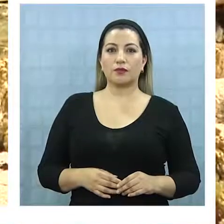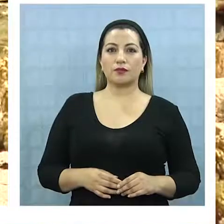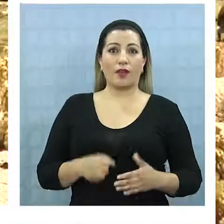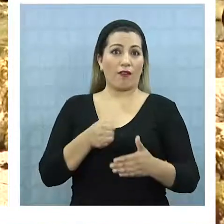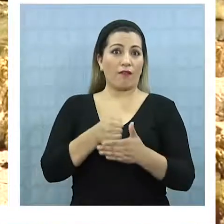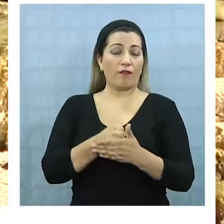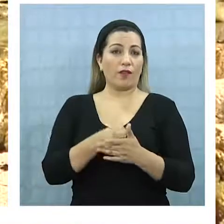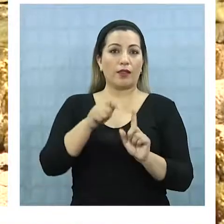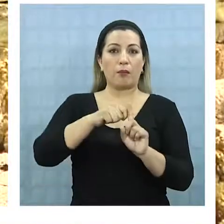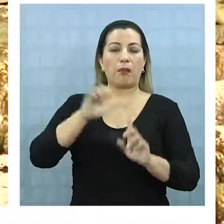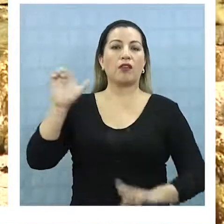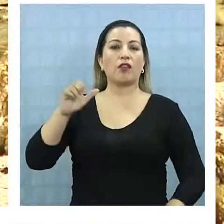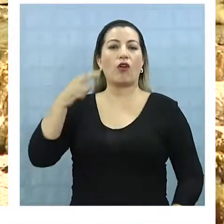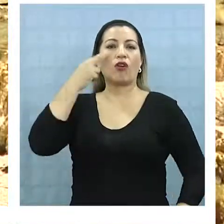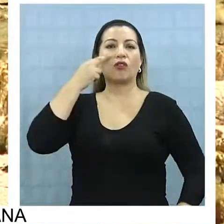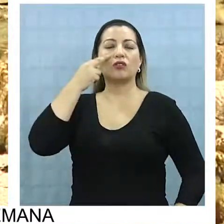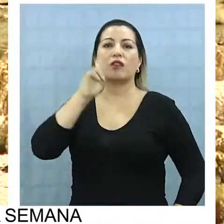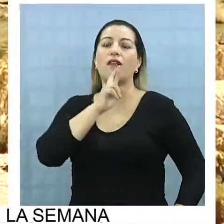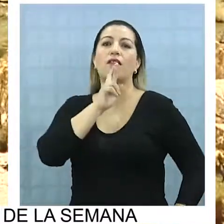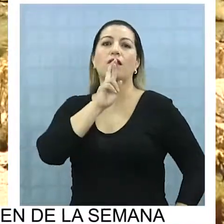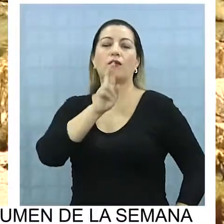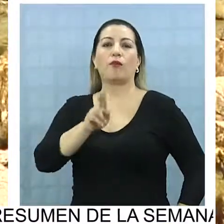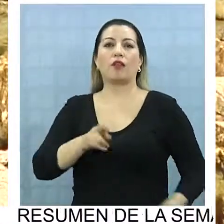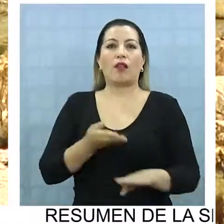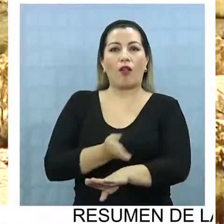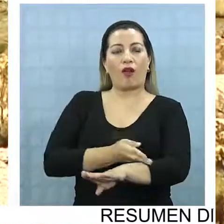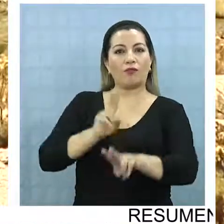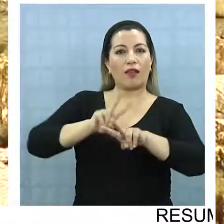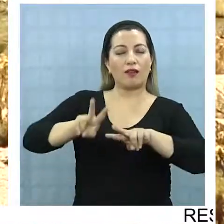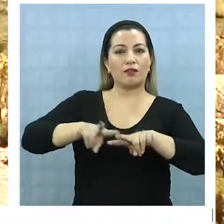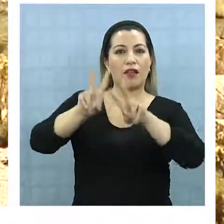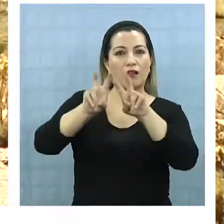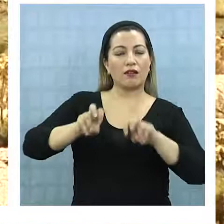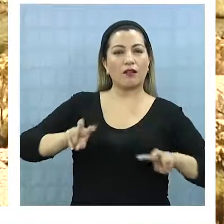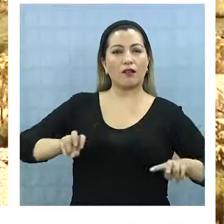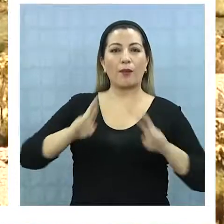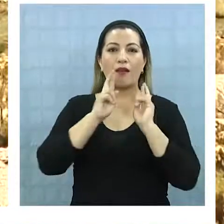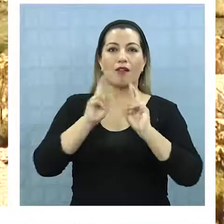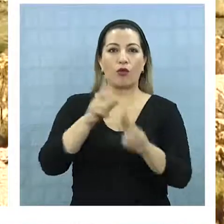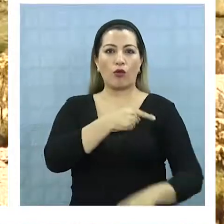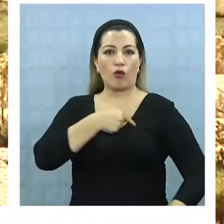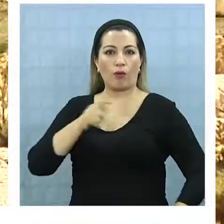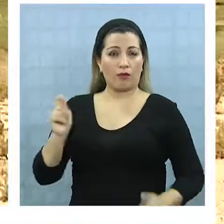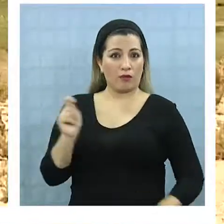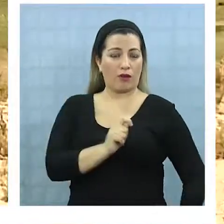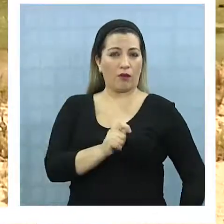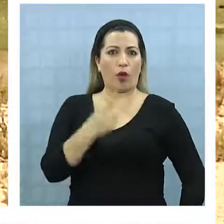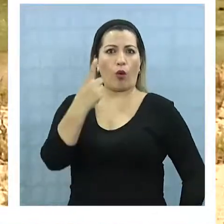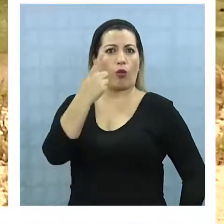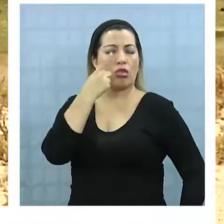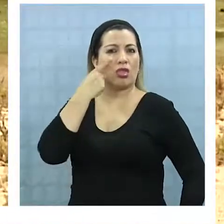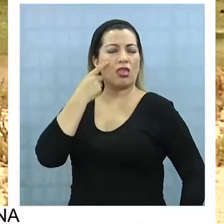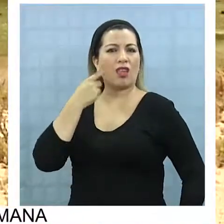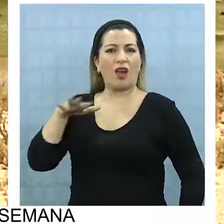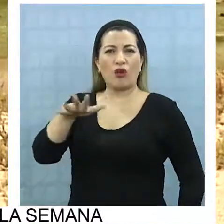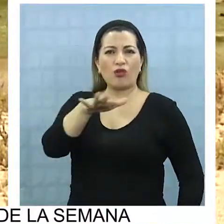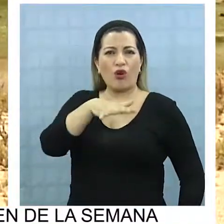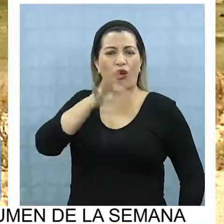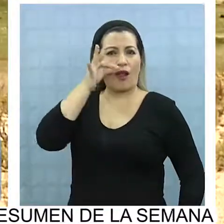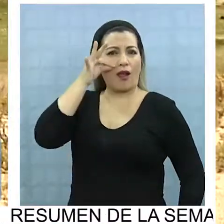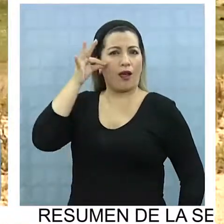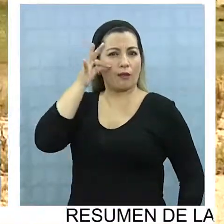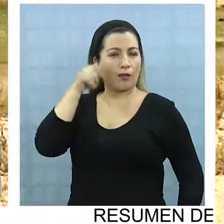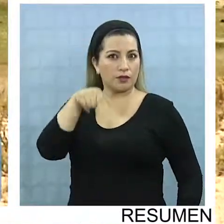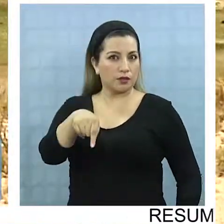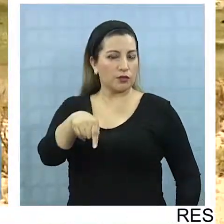A fines de enero se conocerá el resultado de los análisis del agua del río Tarapacá que durante un día estuvo con